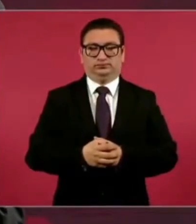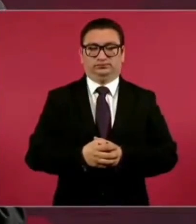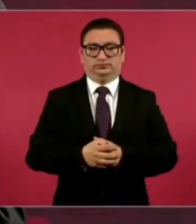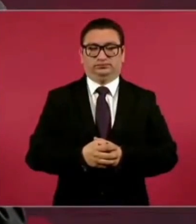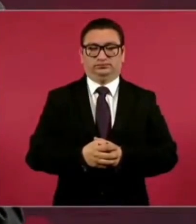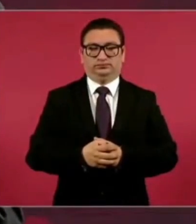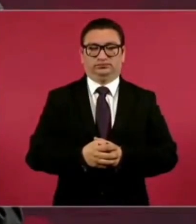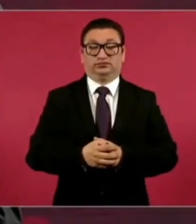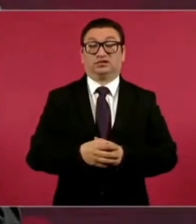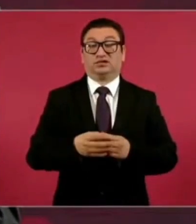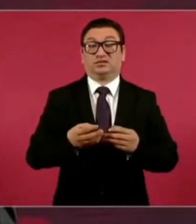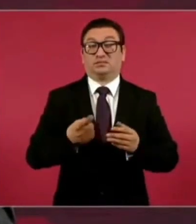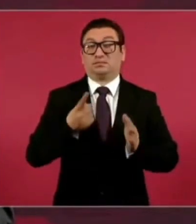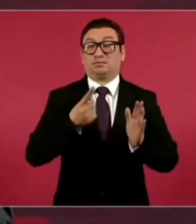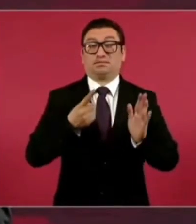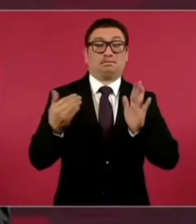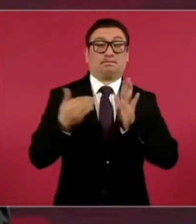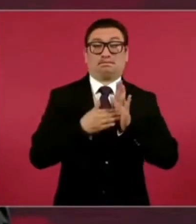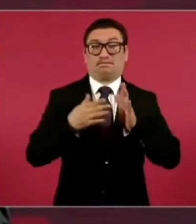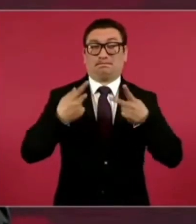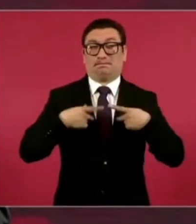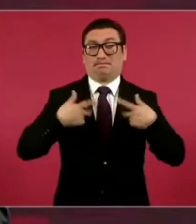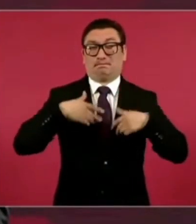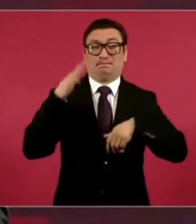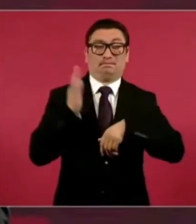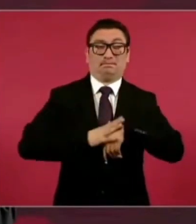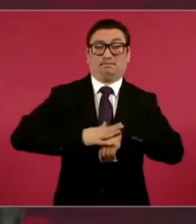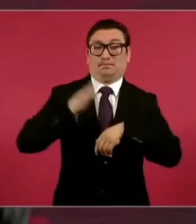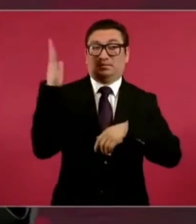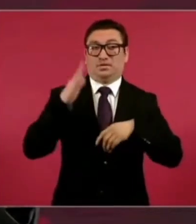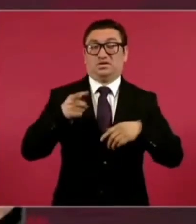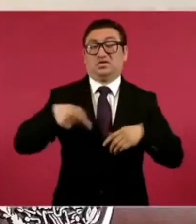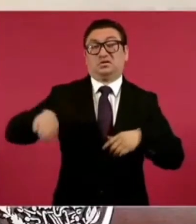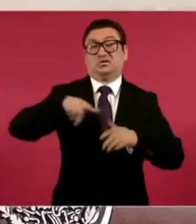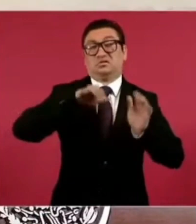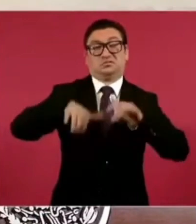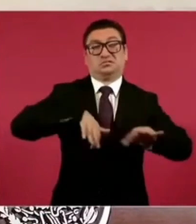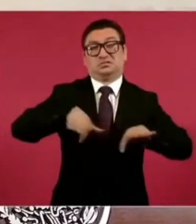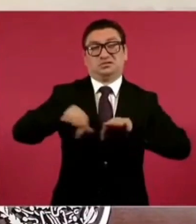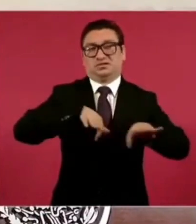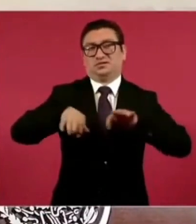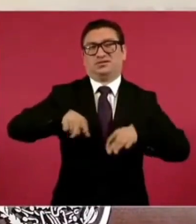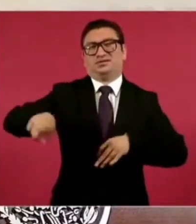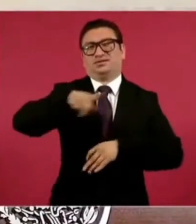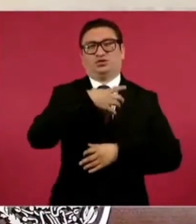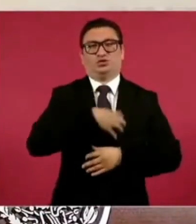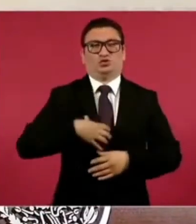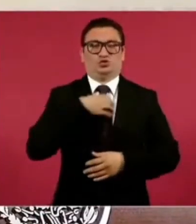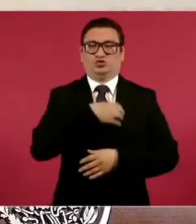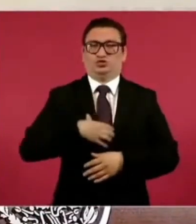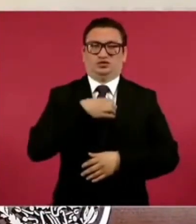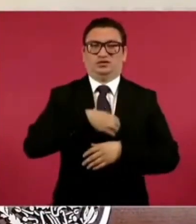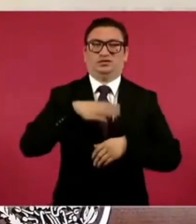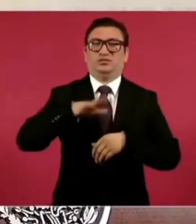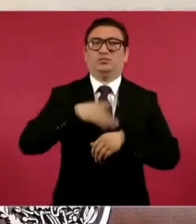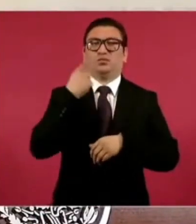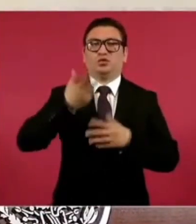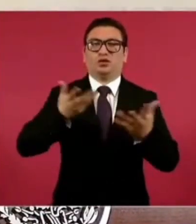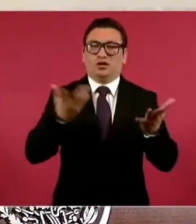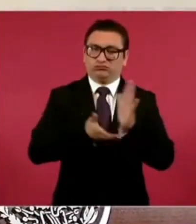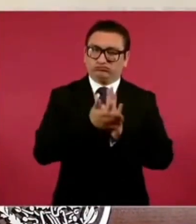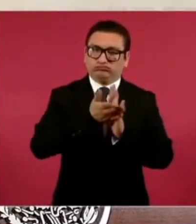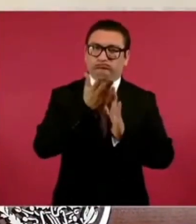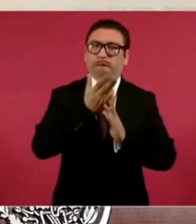de trabajadores y la gente está muy contenta por lo que se está haciendo.